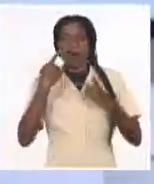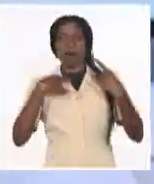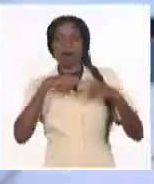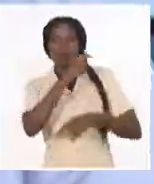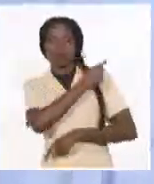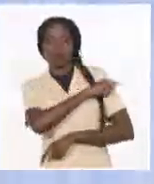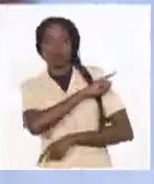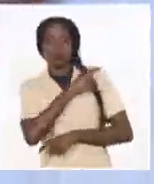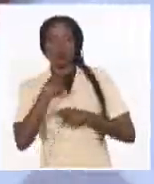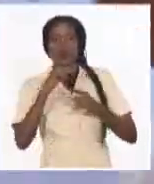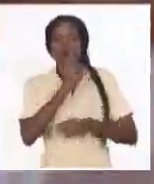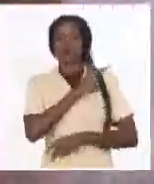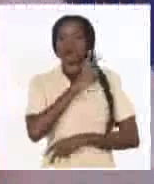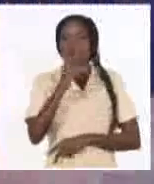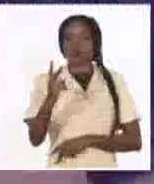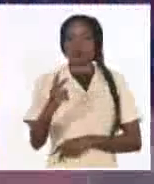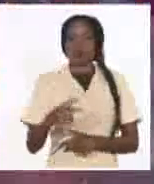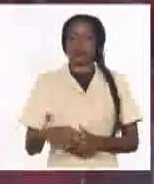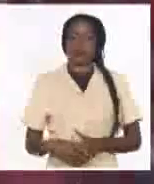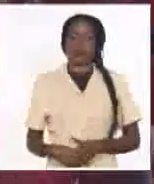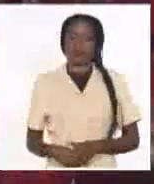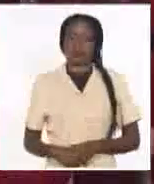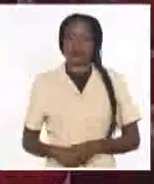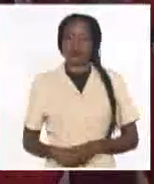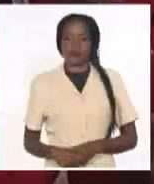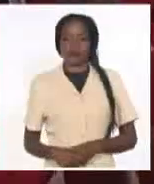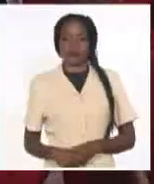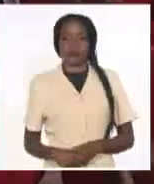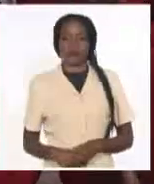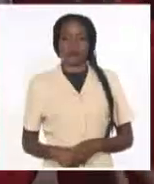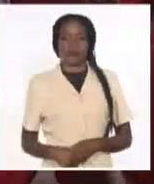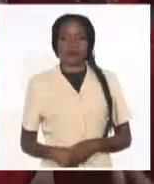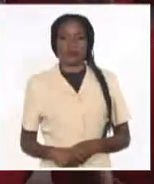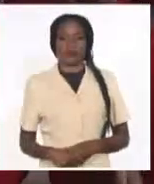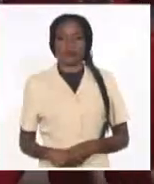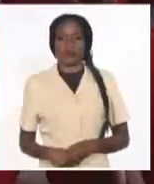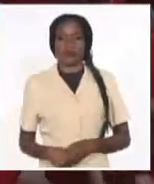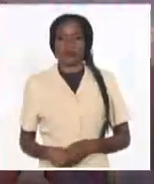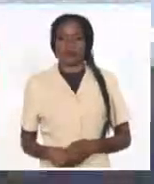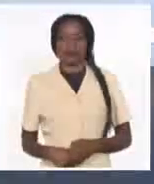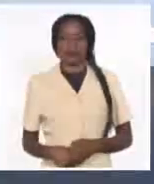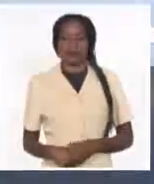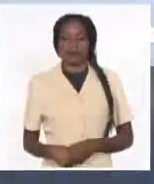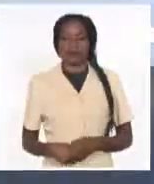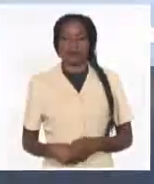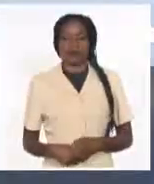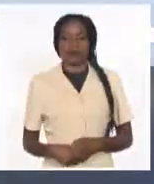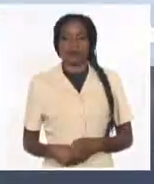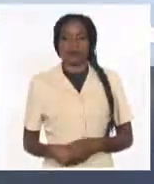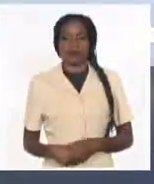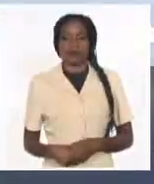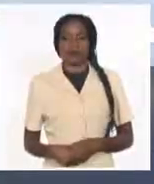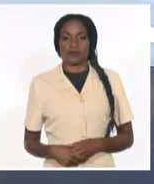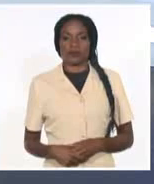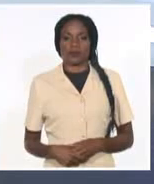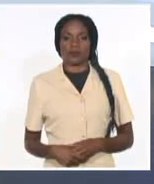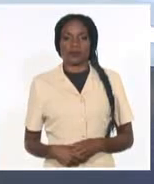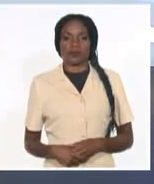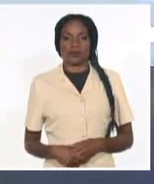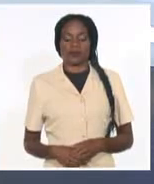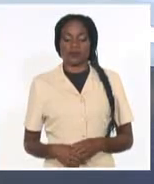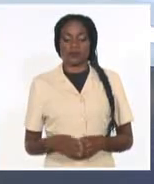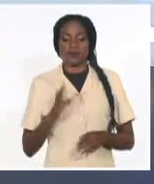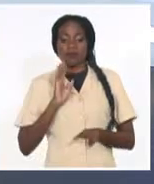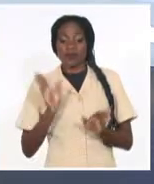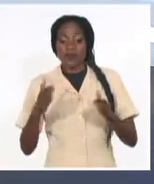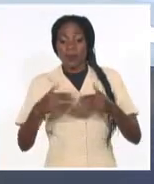¡Muchas gracias! Alejandro Rodríguez Cuervo, para el Canal Cubano de Noticias. A propósito, al concluir el juego